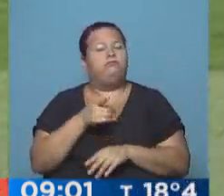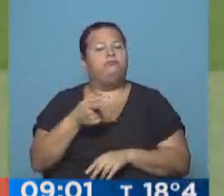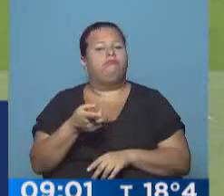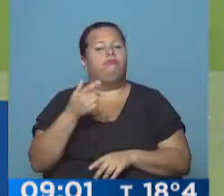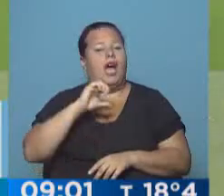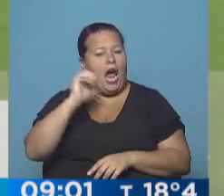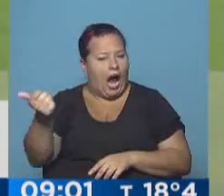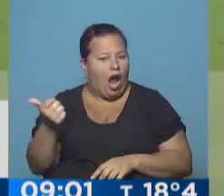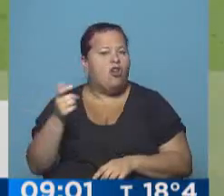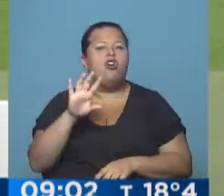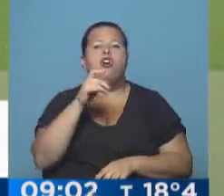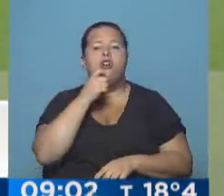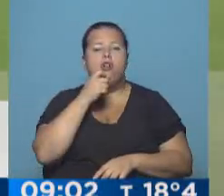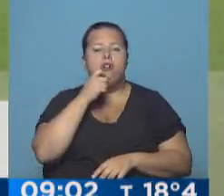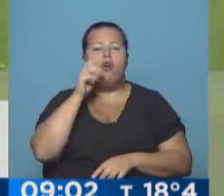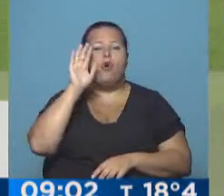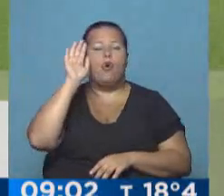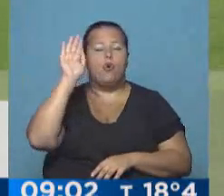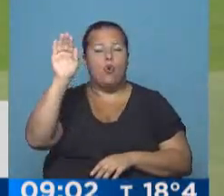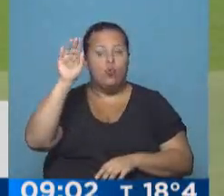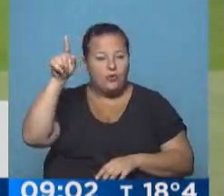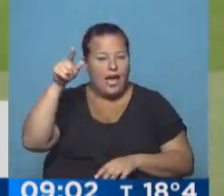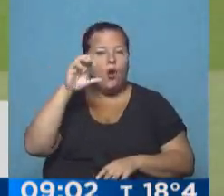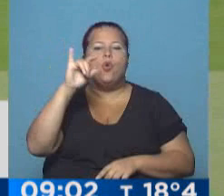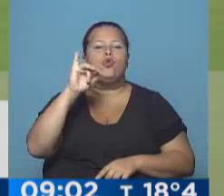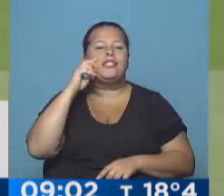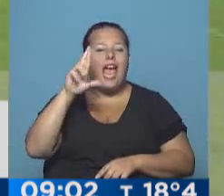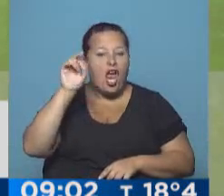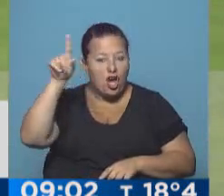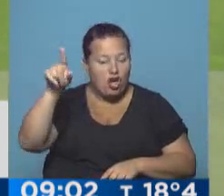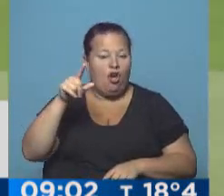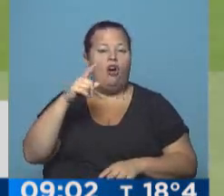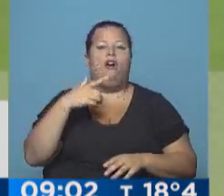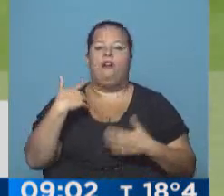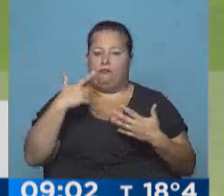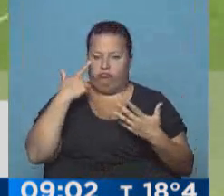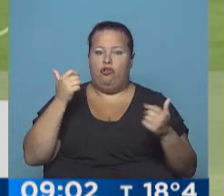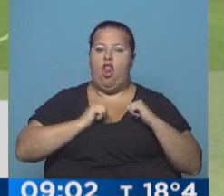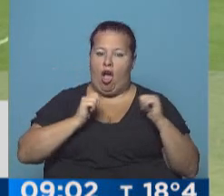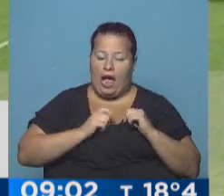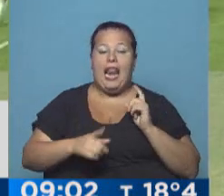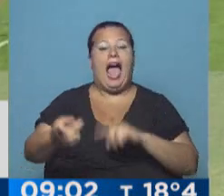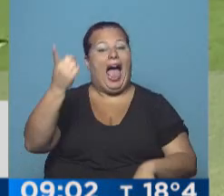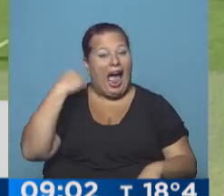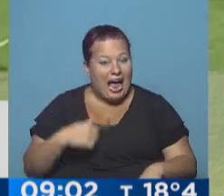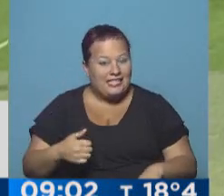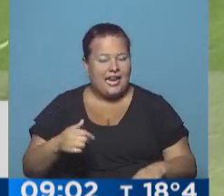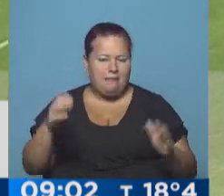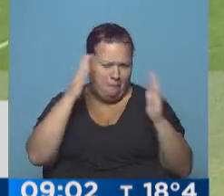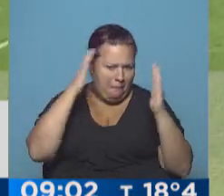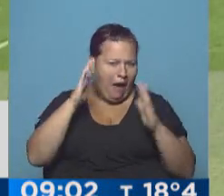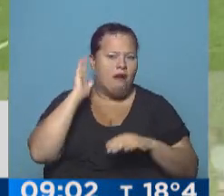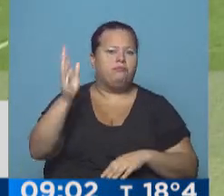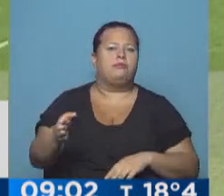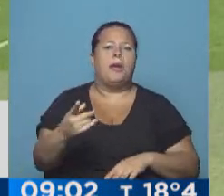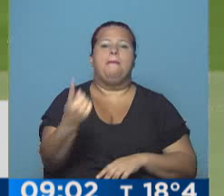había ganado, por ejemplo, a Cruzeiro de Belo Horizonte, un histórico del torneo internacional, en condición de local, y ayer dio el gran golpe,